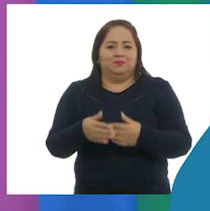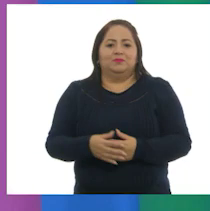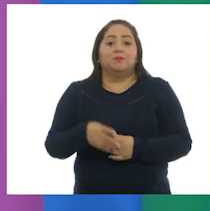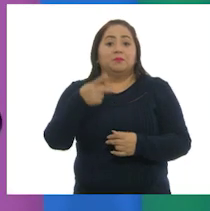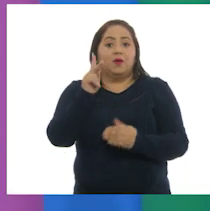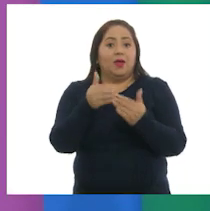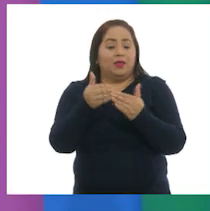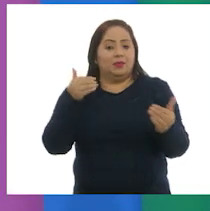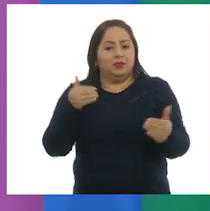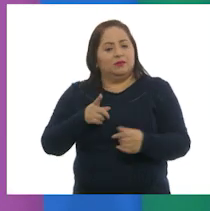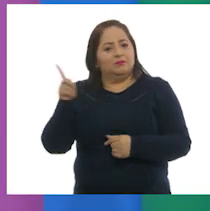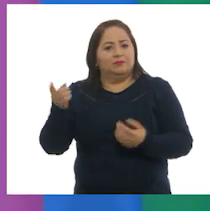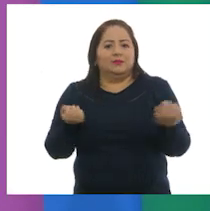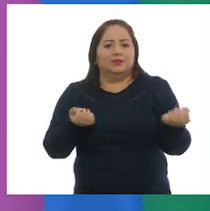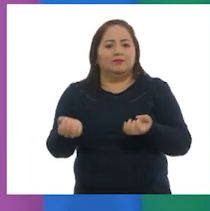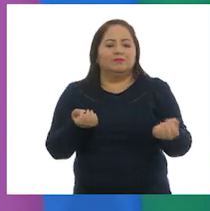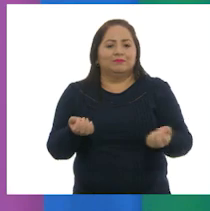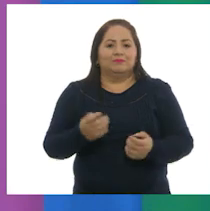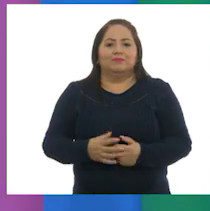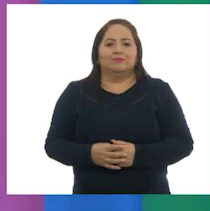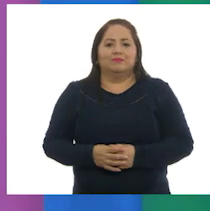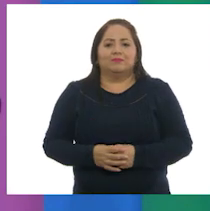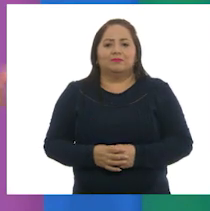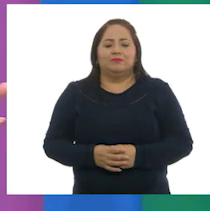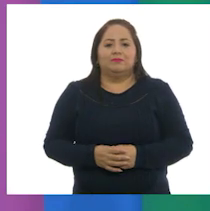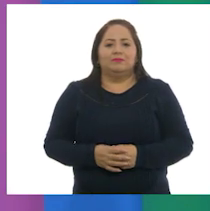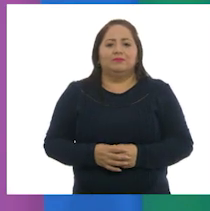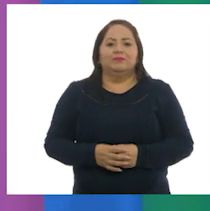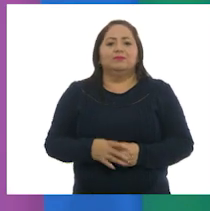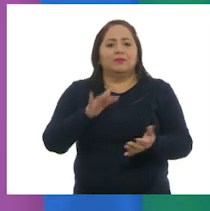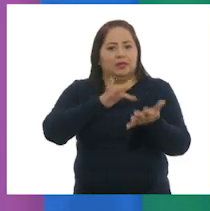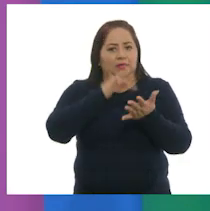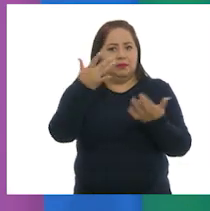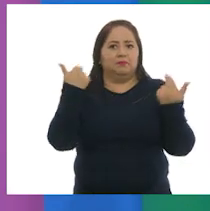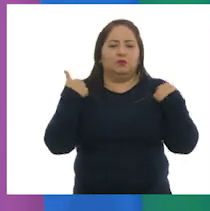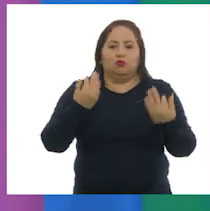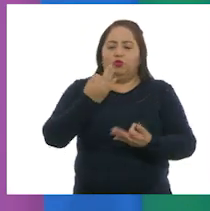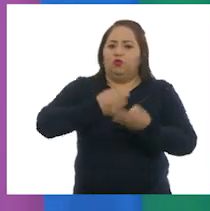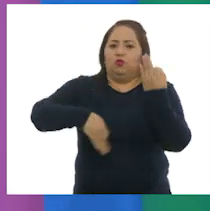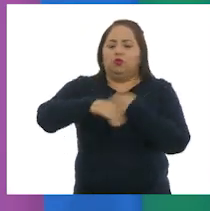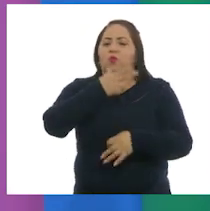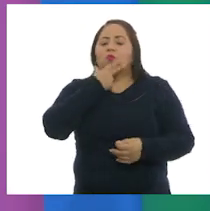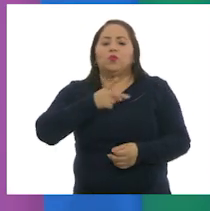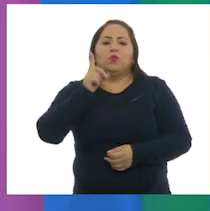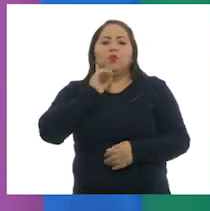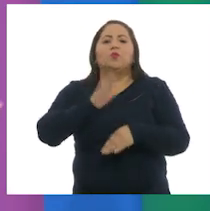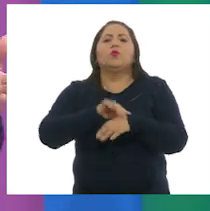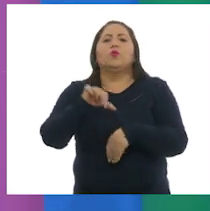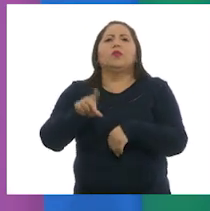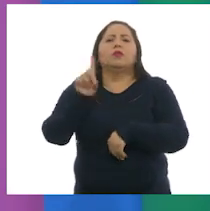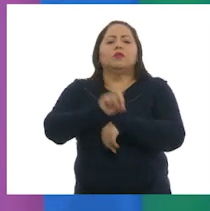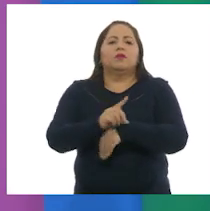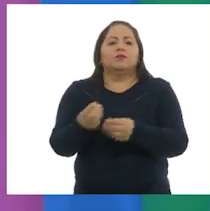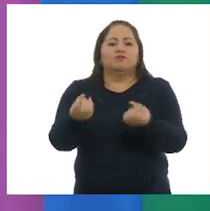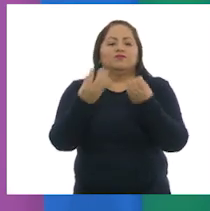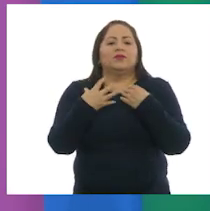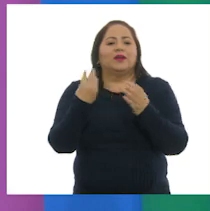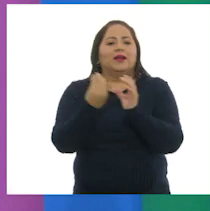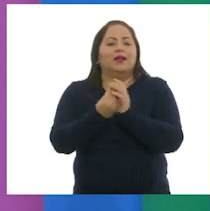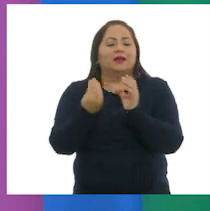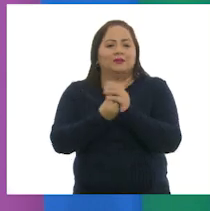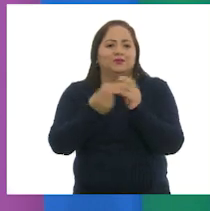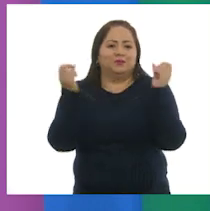Pero antes, a movernos un poco. Le damos las gracias a las maestras y los maestros que el día de hoy nos dieron clases.